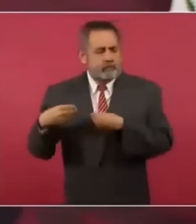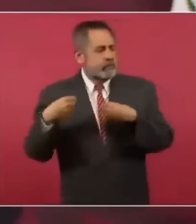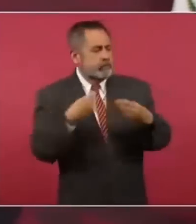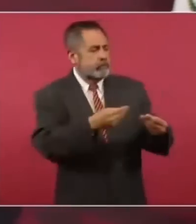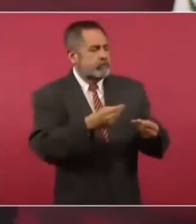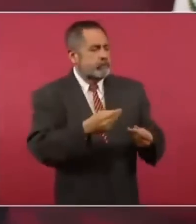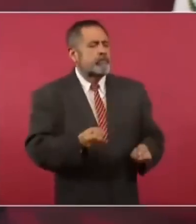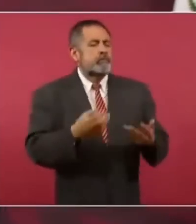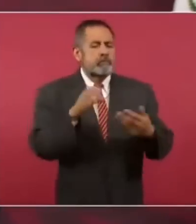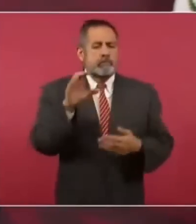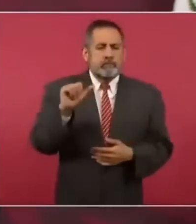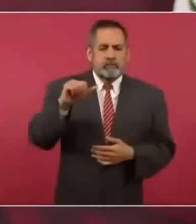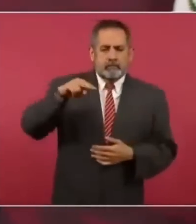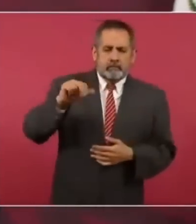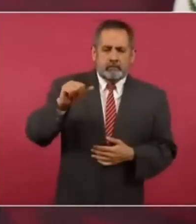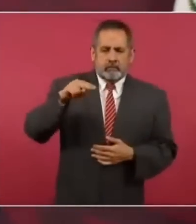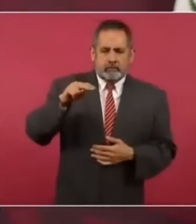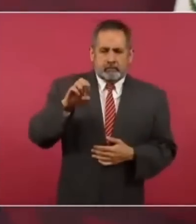Cananea